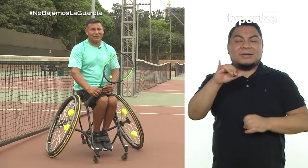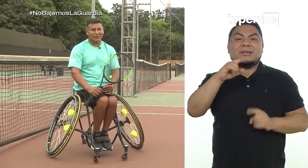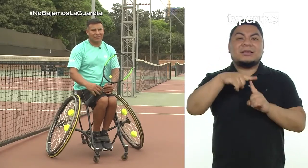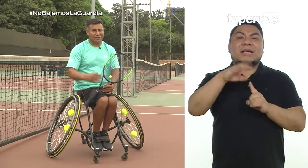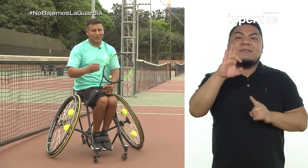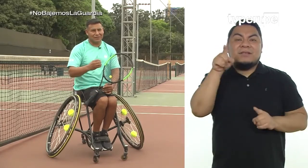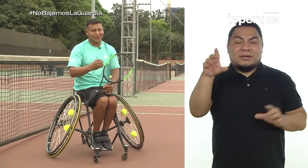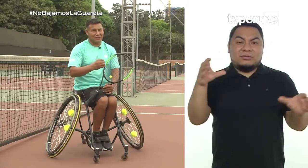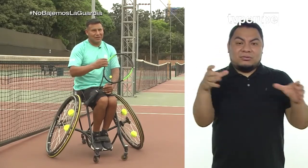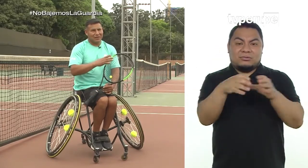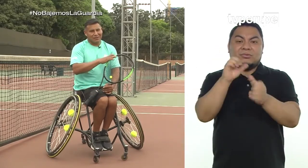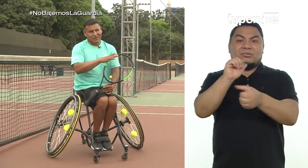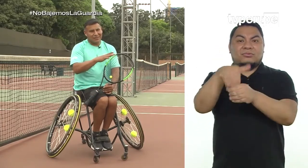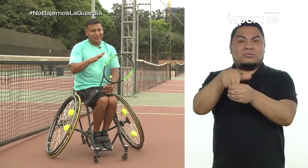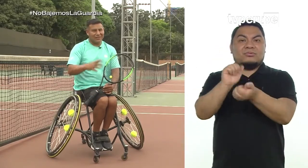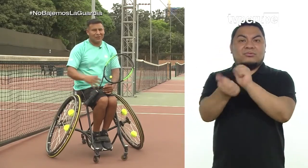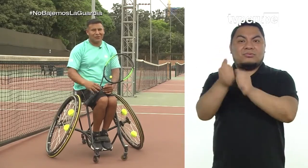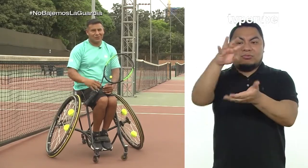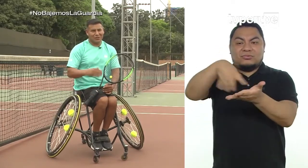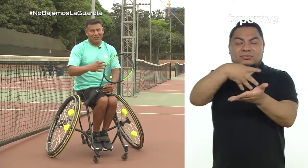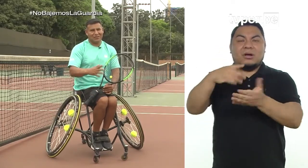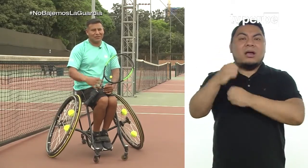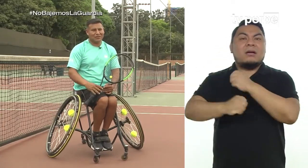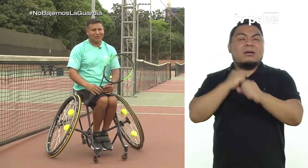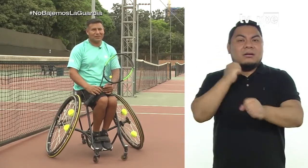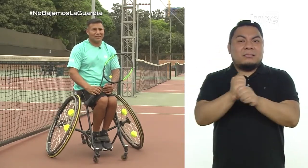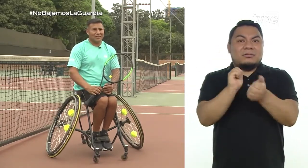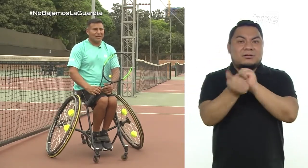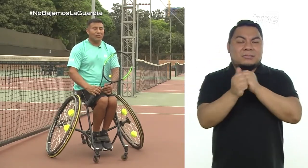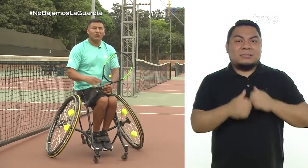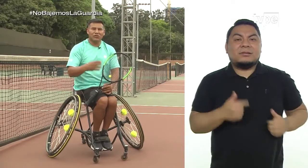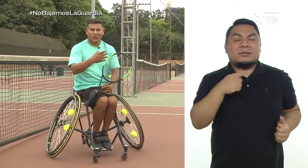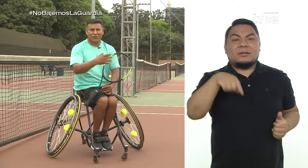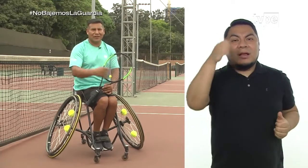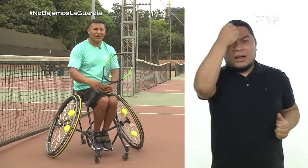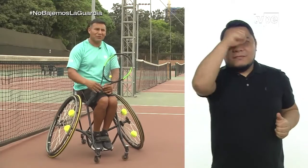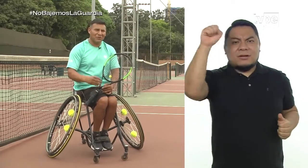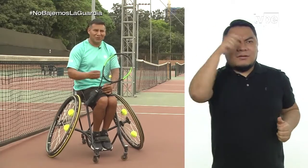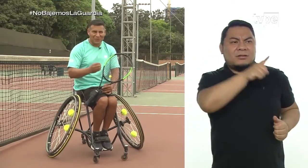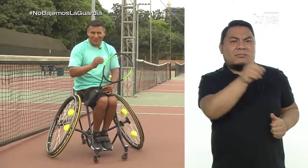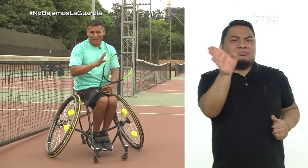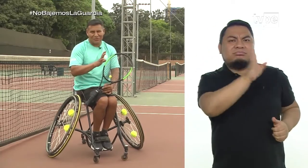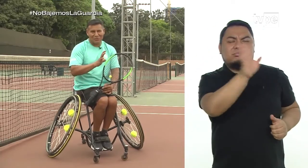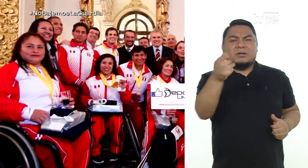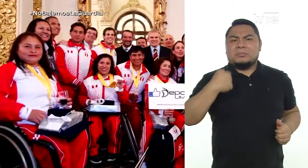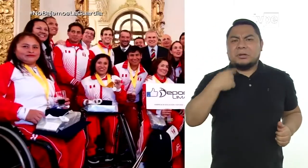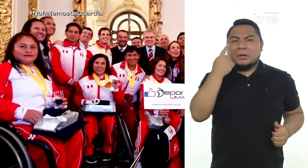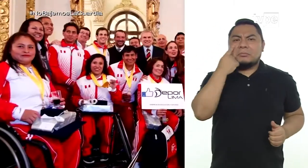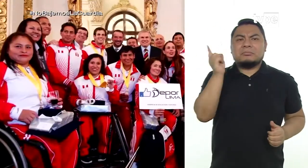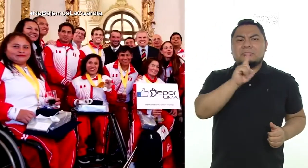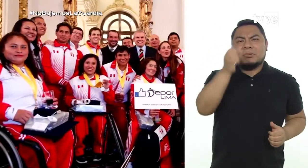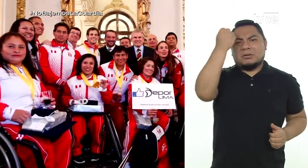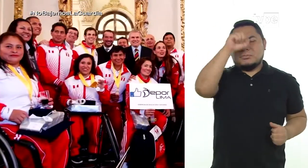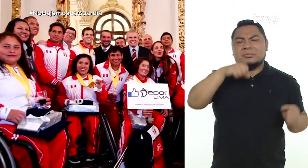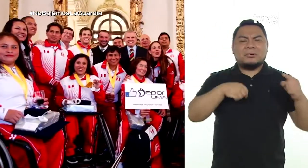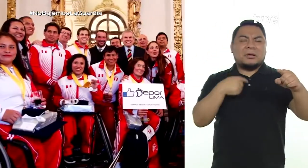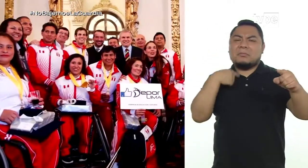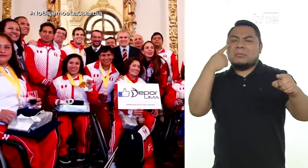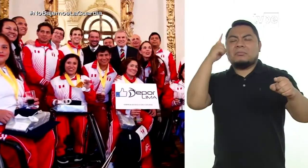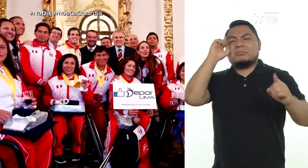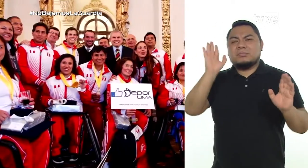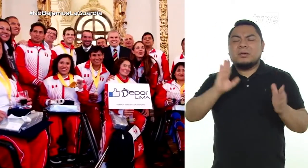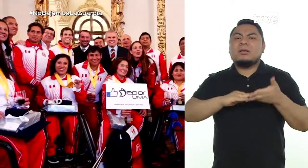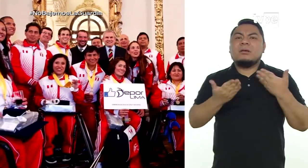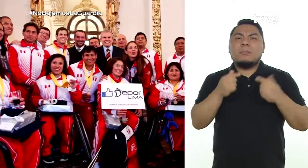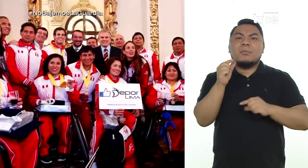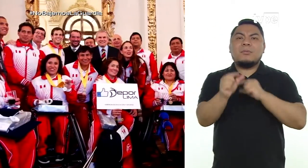de la ITF que hay calendario todo el año. Entonces, algunos chicos viajaban, pero no sabía mucho de los viajes que tenían.